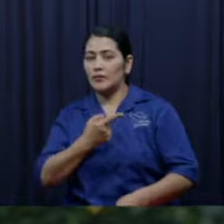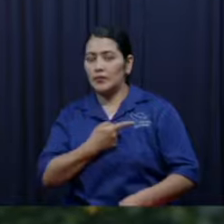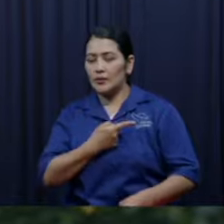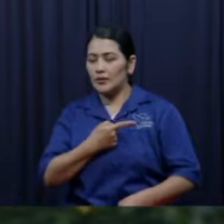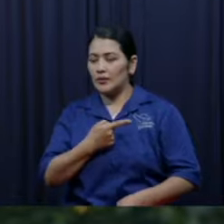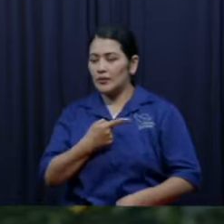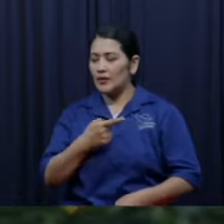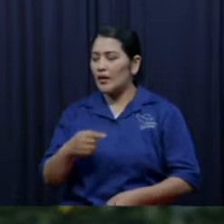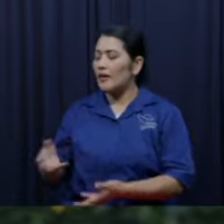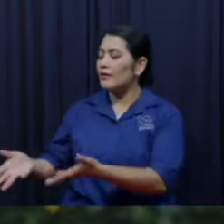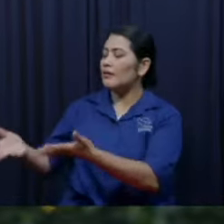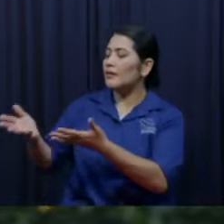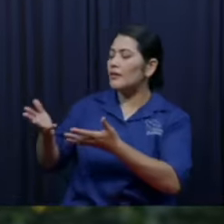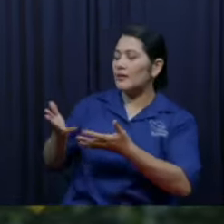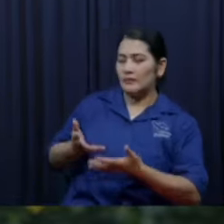dar